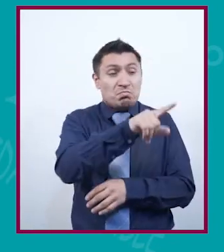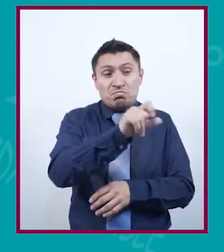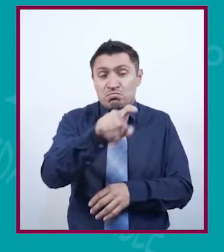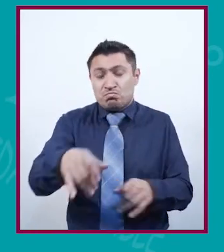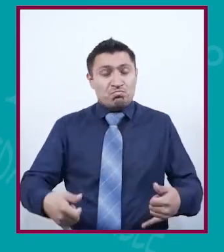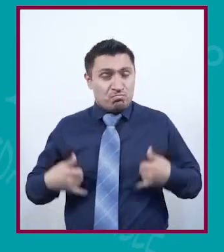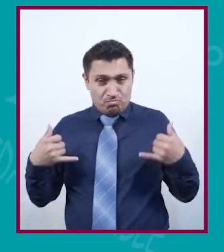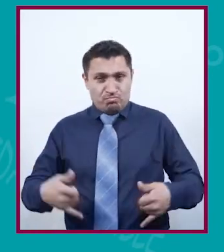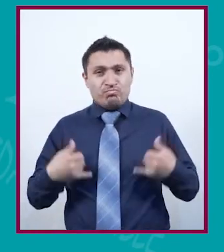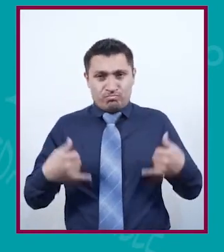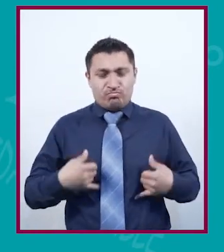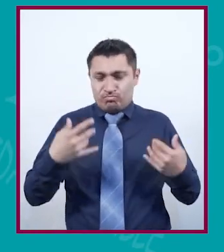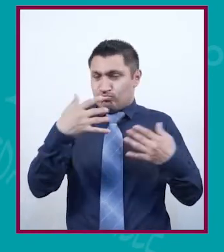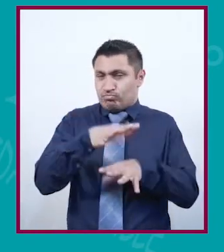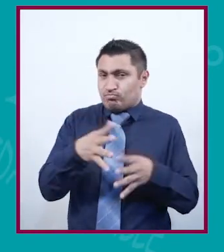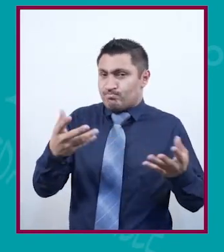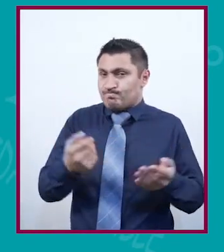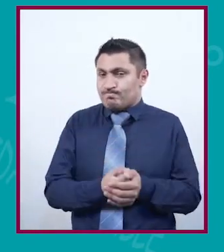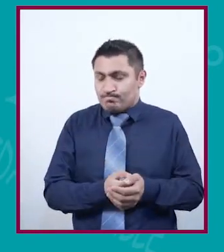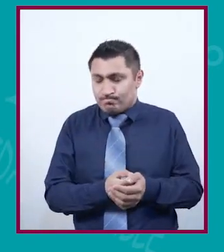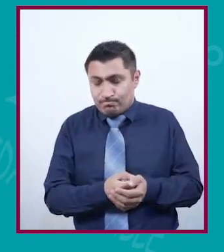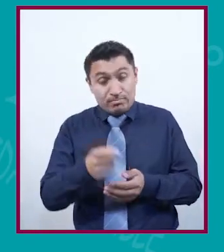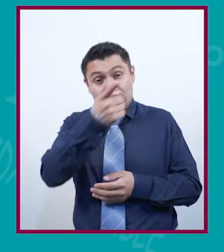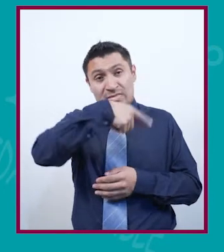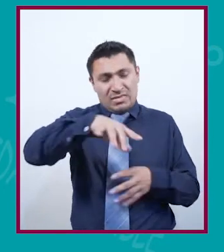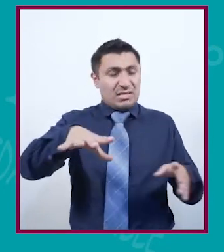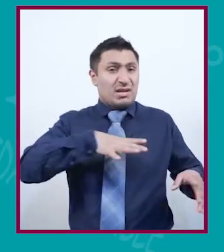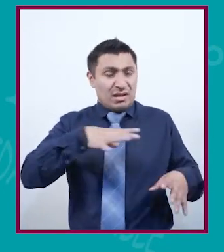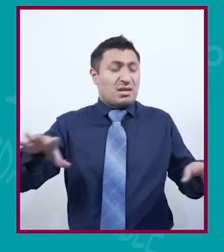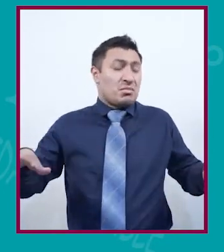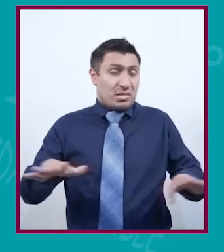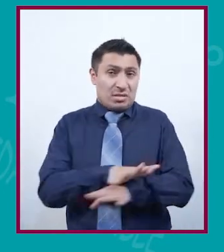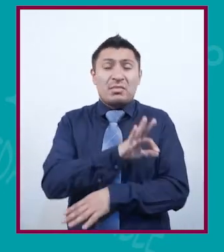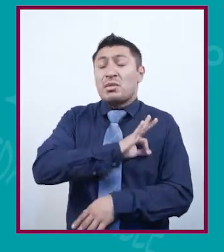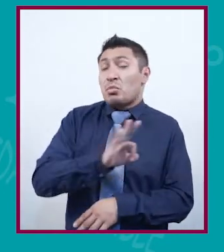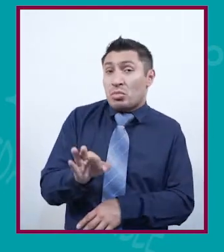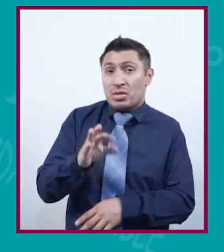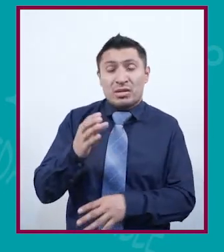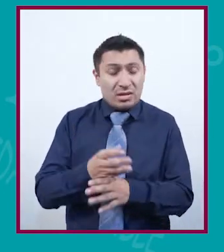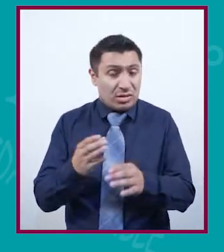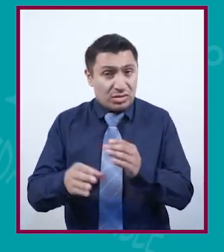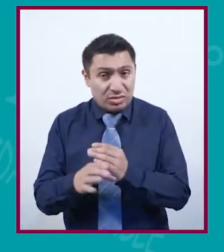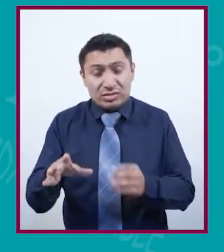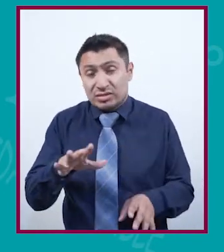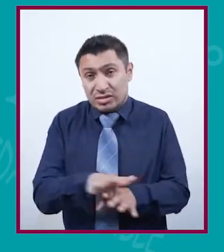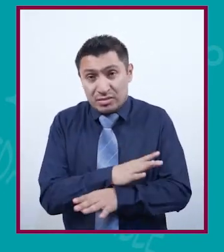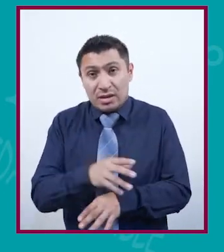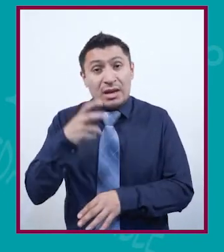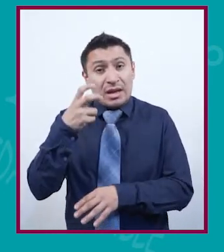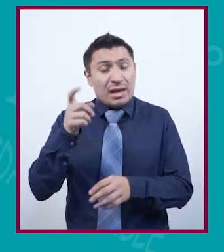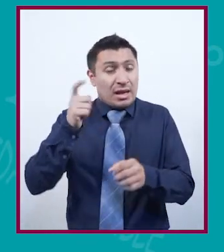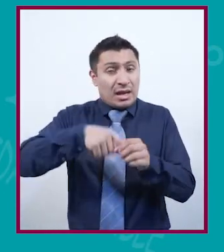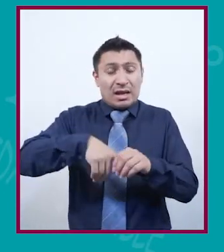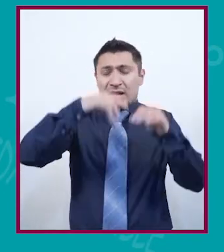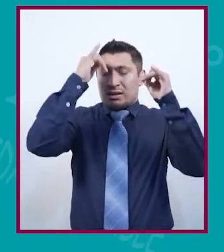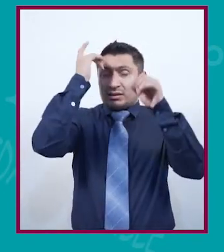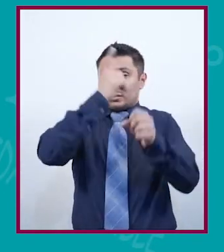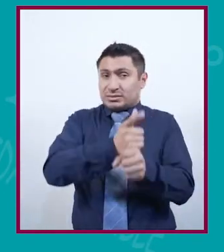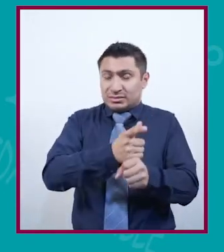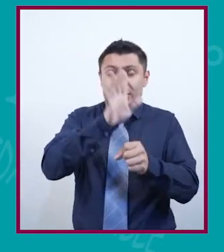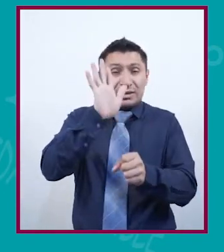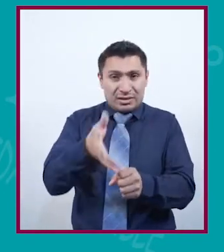los mismos jóvenes, sobre que eran agentes de cambio. Esta situación y una